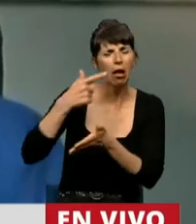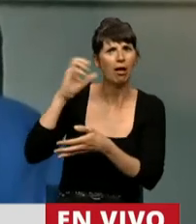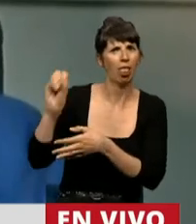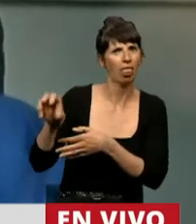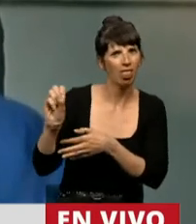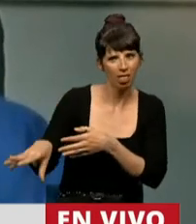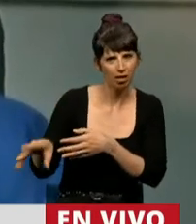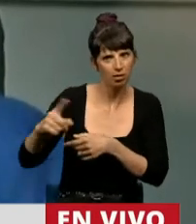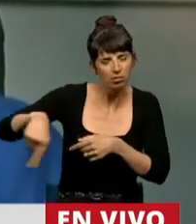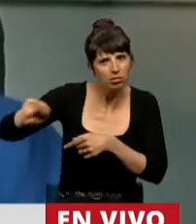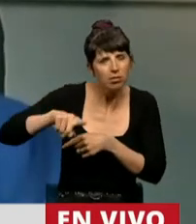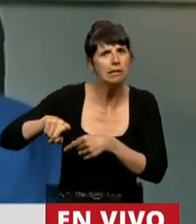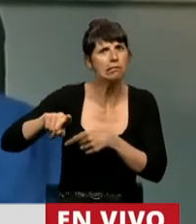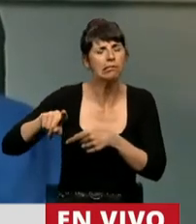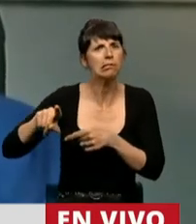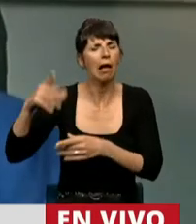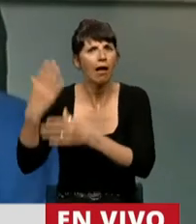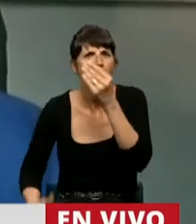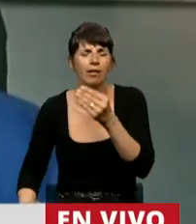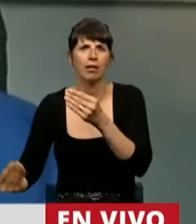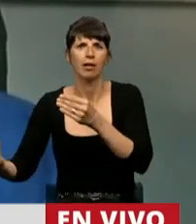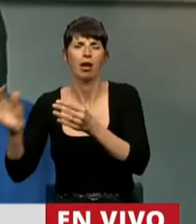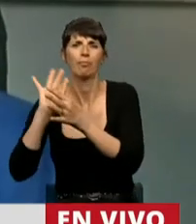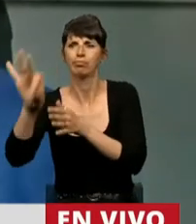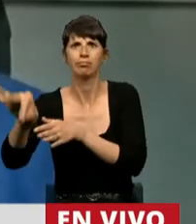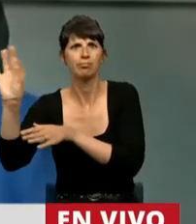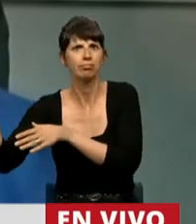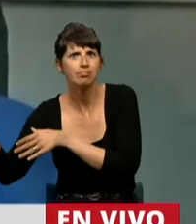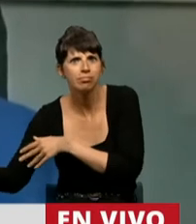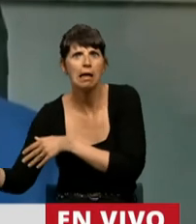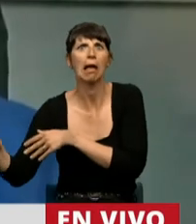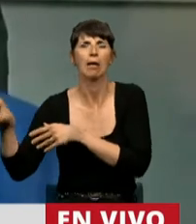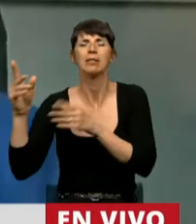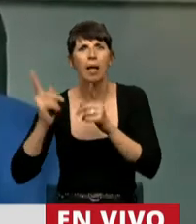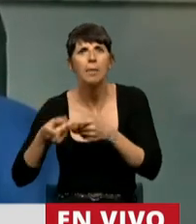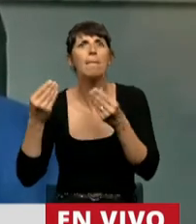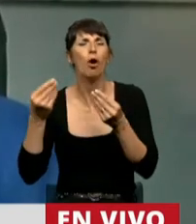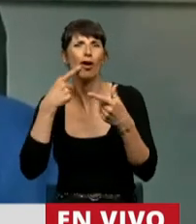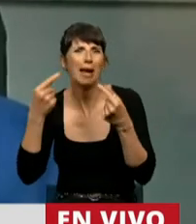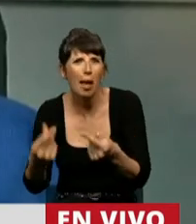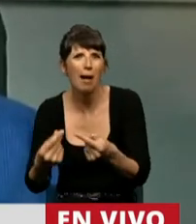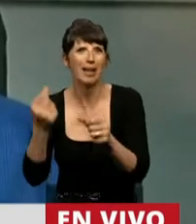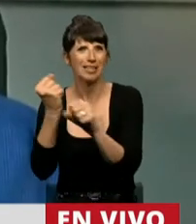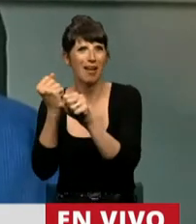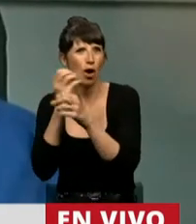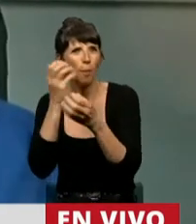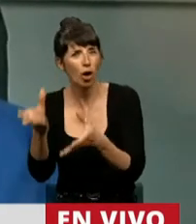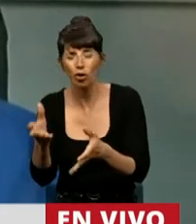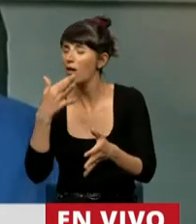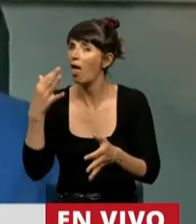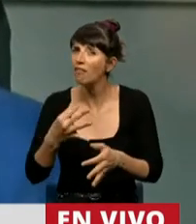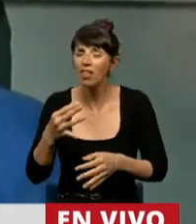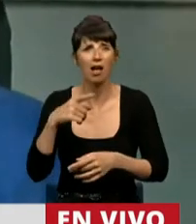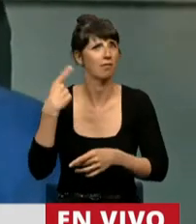y contagiarse y por reclamar por mejores condiciones de trabajo. Muchísimas gracias a todo el país.